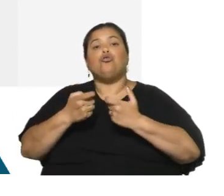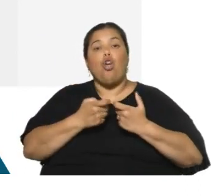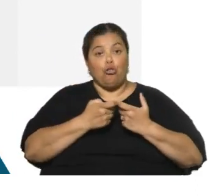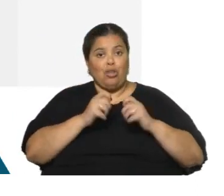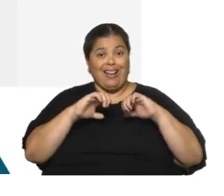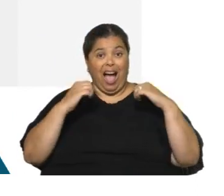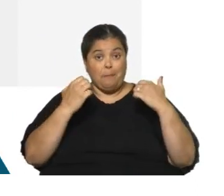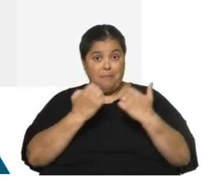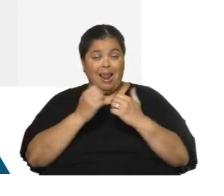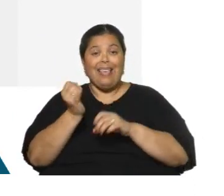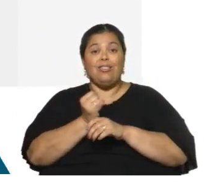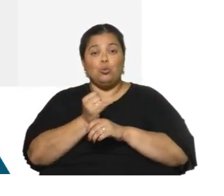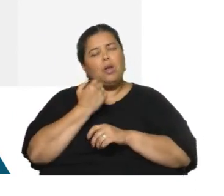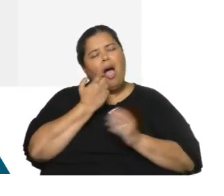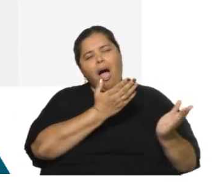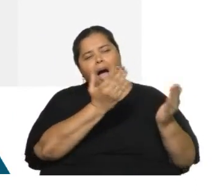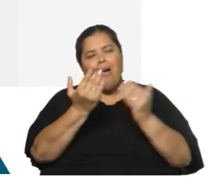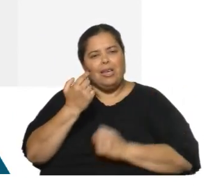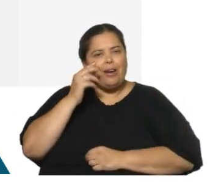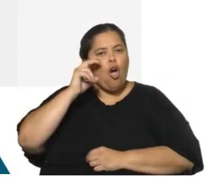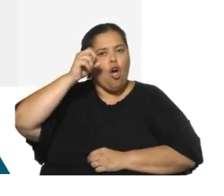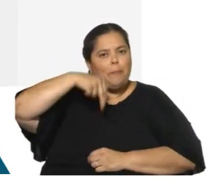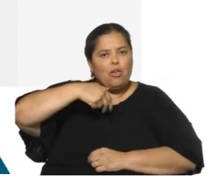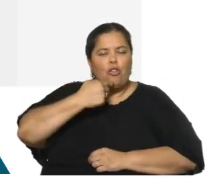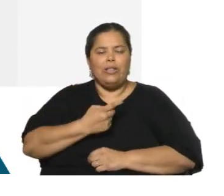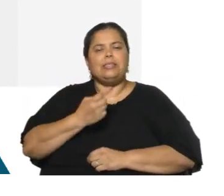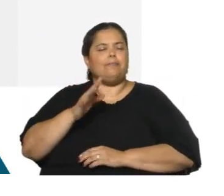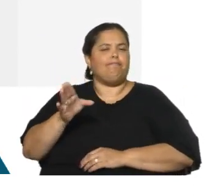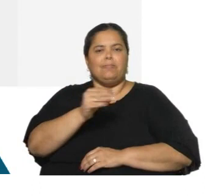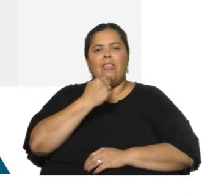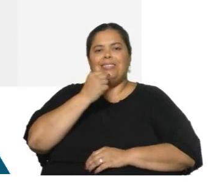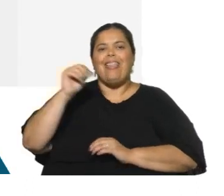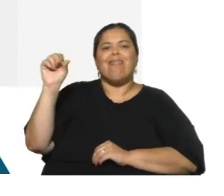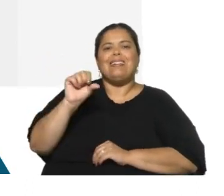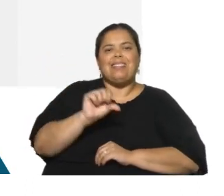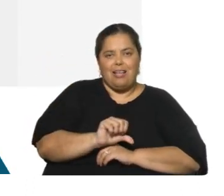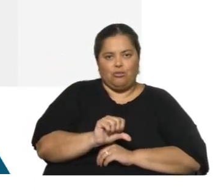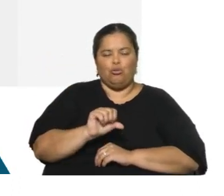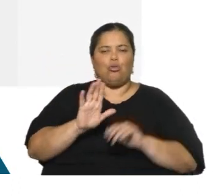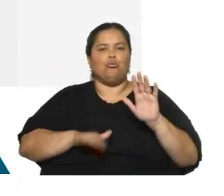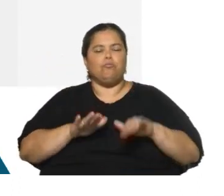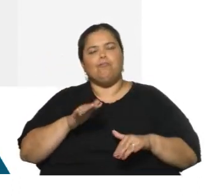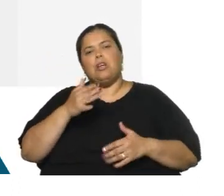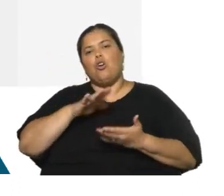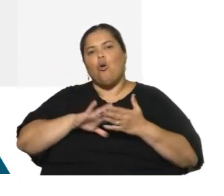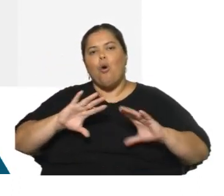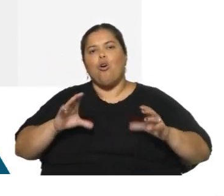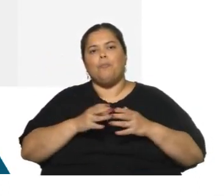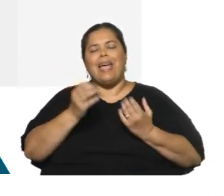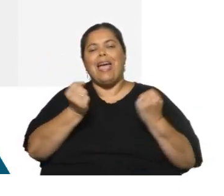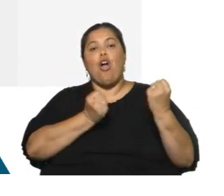Según las expectativas públicas en diciembre se recoge un descenso respecto de las expectativas de la economía en conjunto para 2023